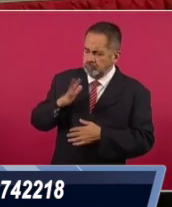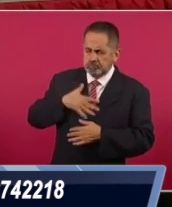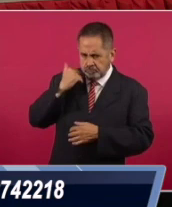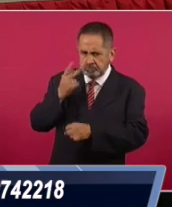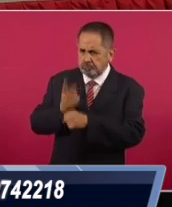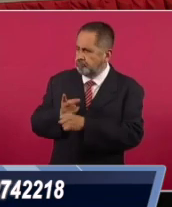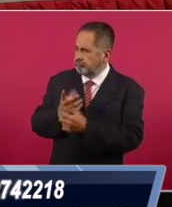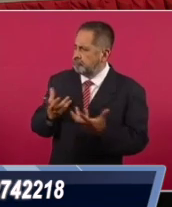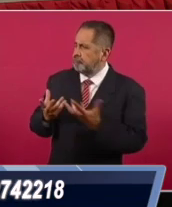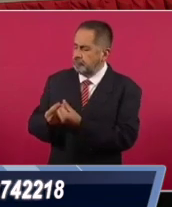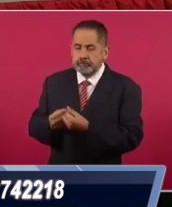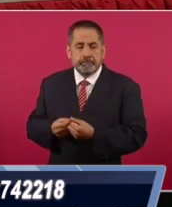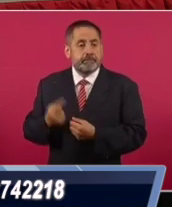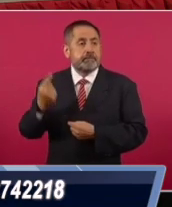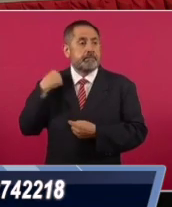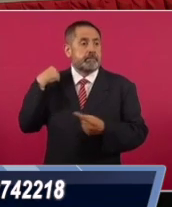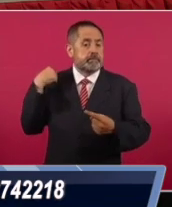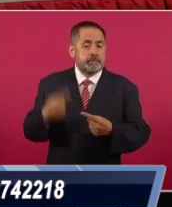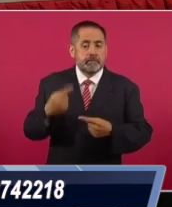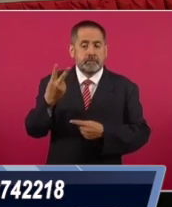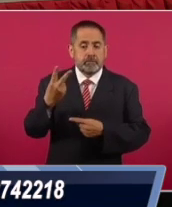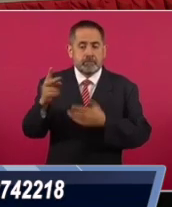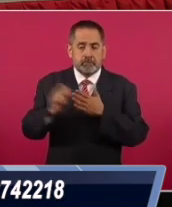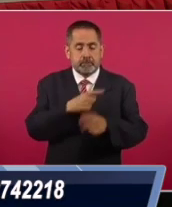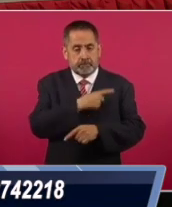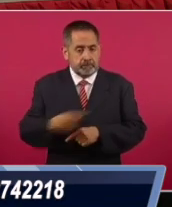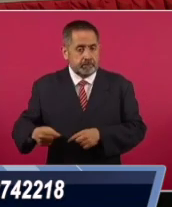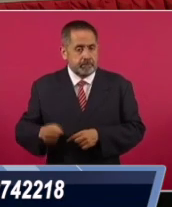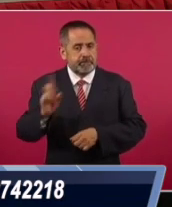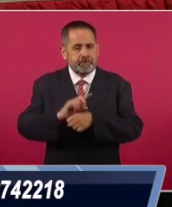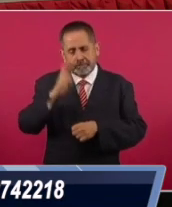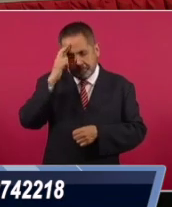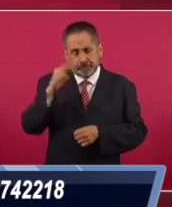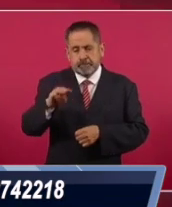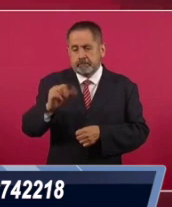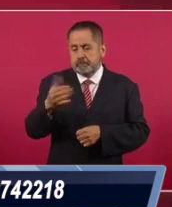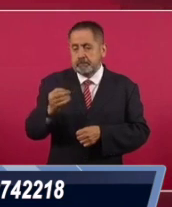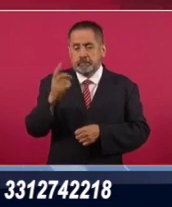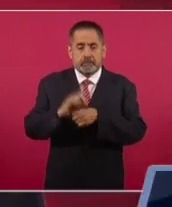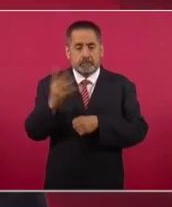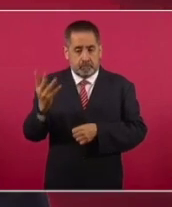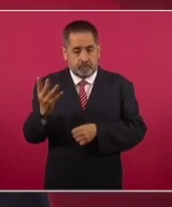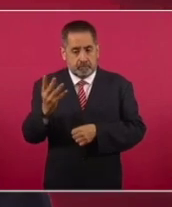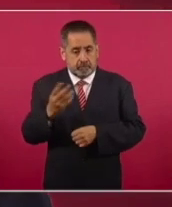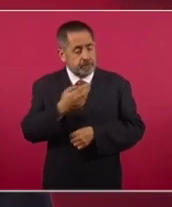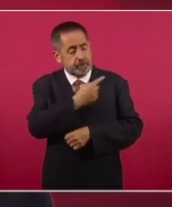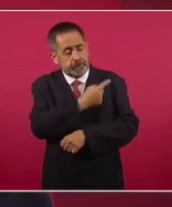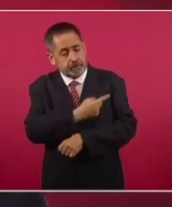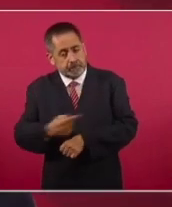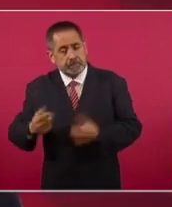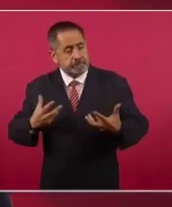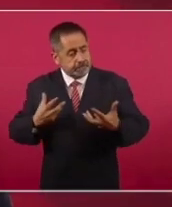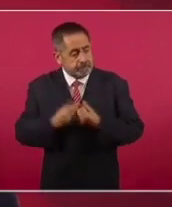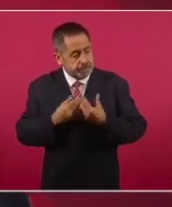tiene hoy dos meses y medio. Lo firmamos el 4 de mayo y hasta ahorita ha tenido muy buen